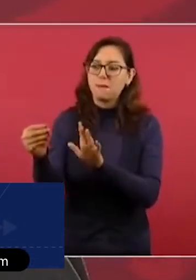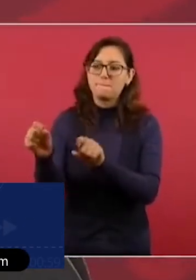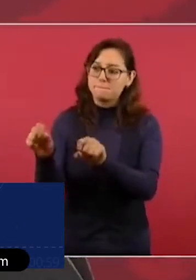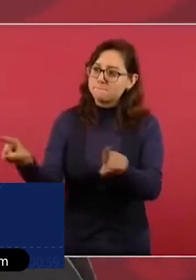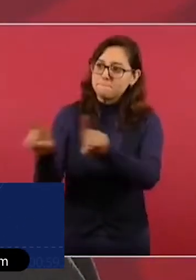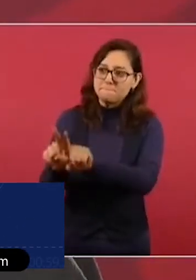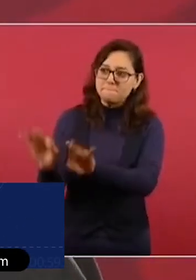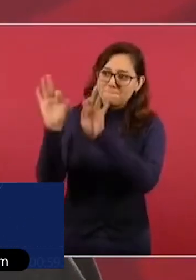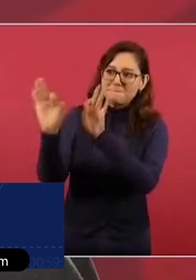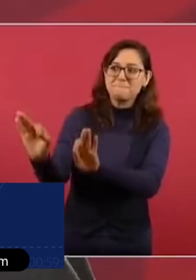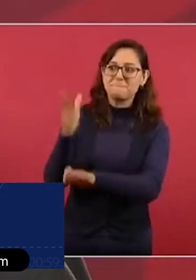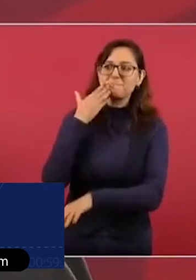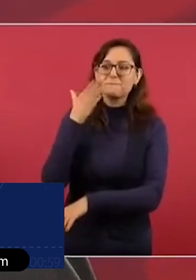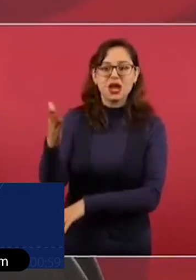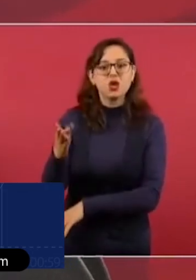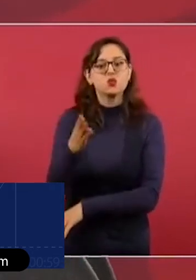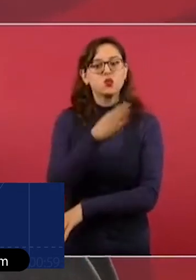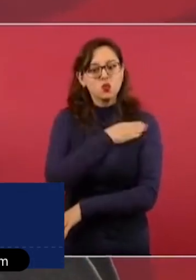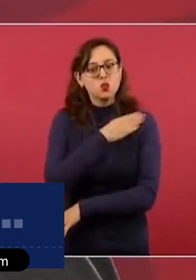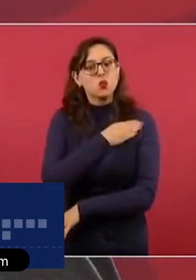un hombre bueno, humano.